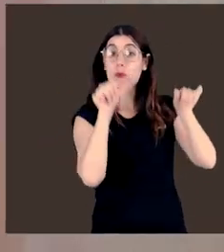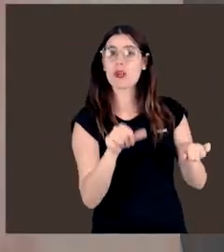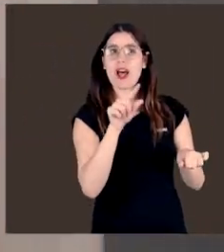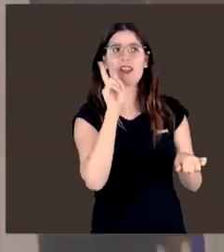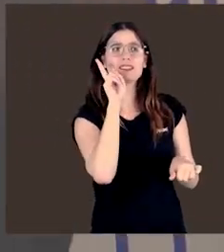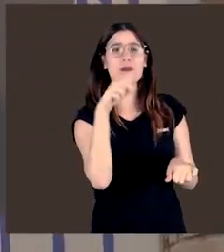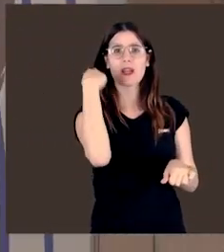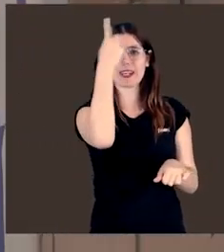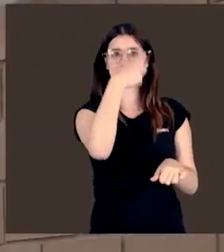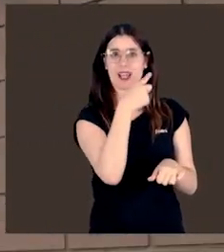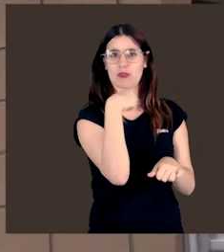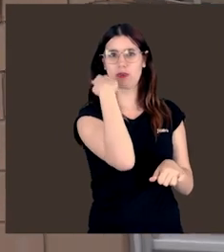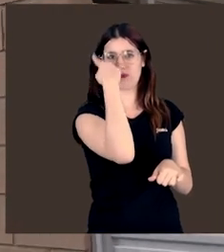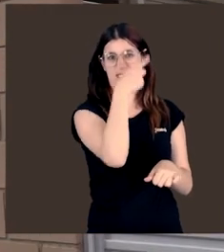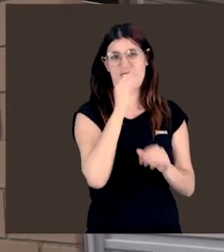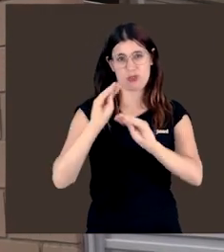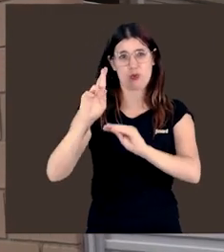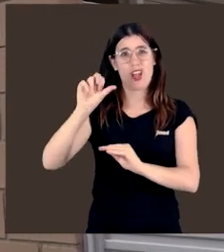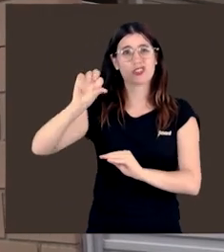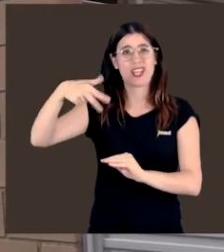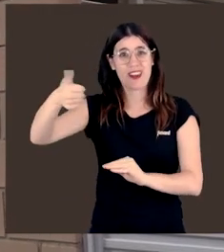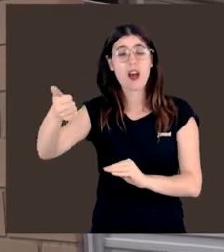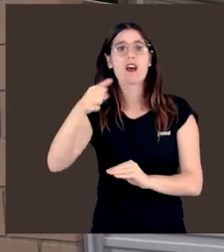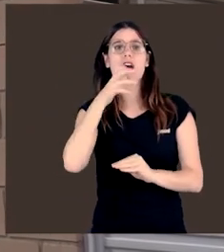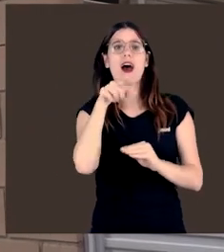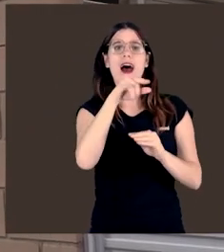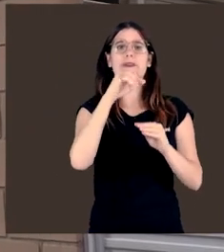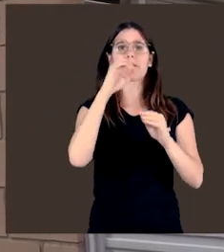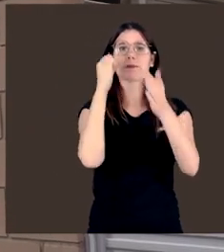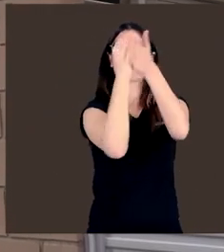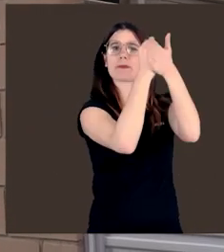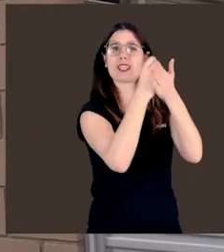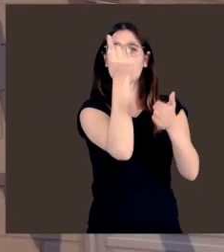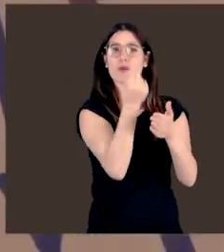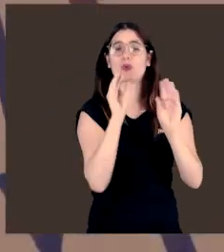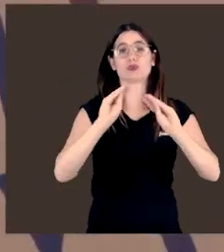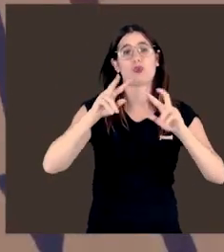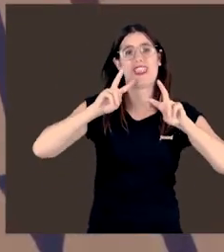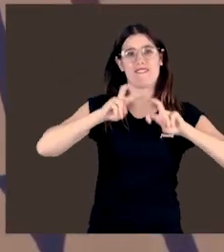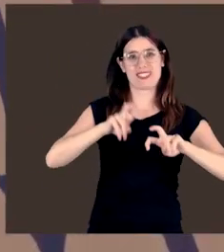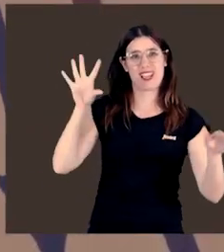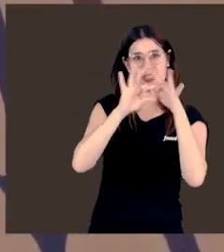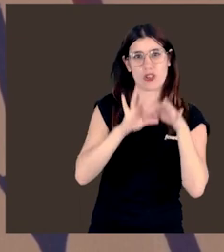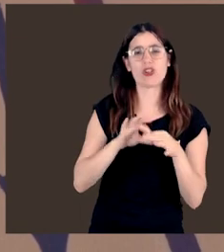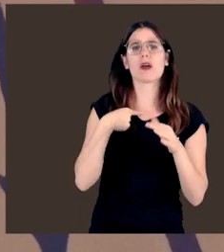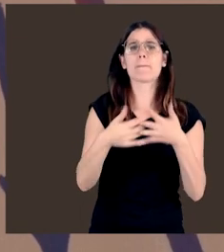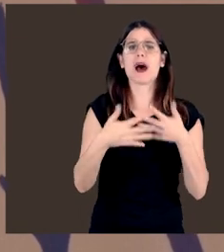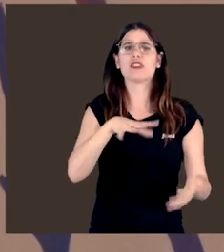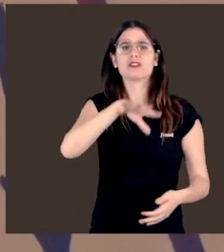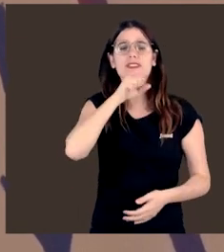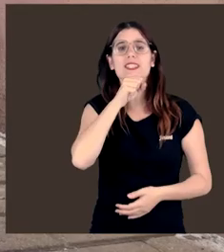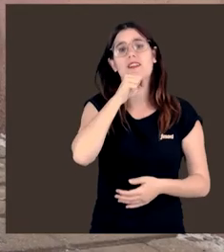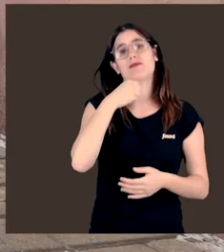El mural, en el que sobresale un retrato en primer plano de Rosana Rodríguez sobre unos diagramas que remiten a su investigación,